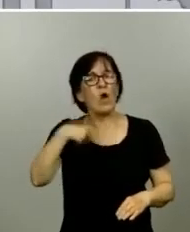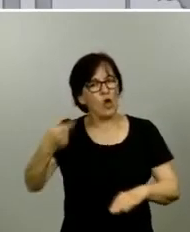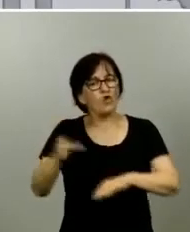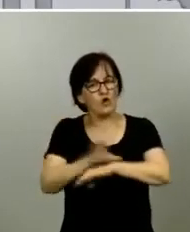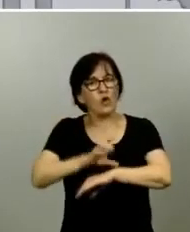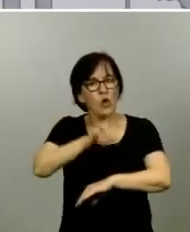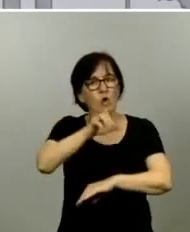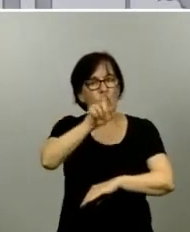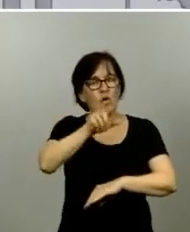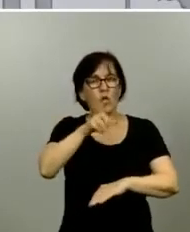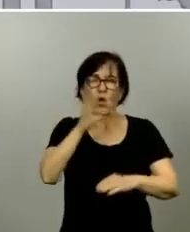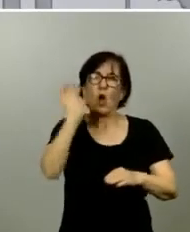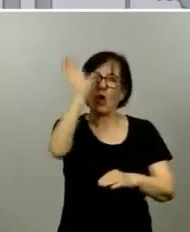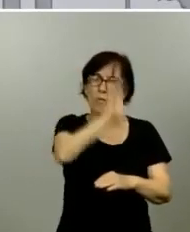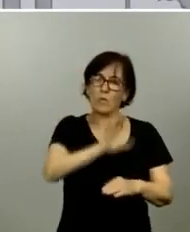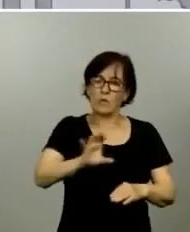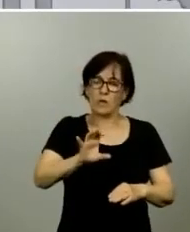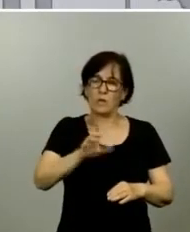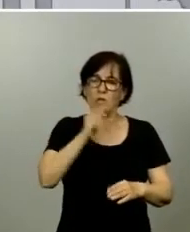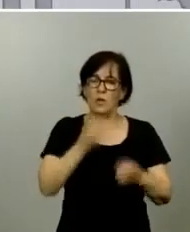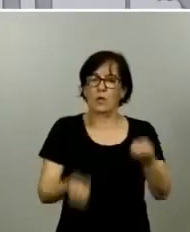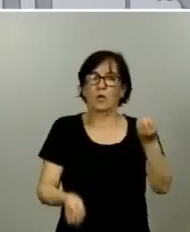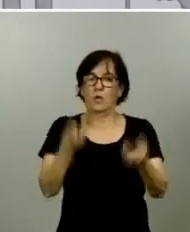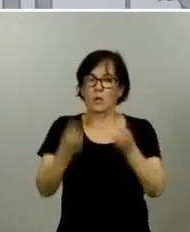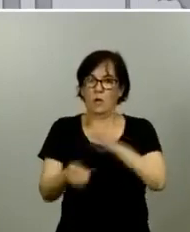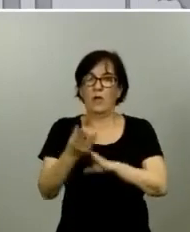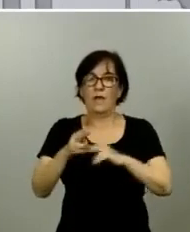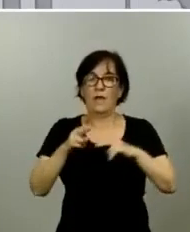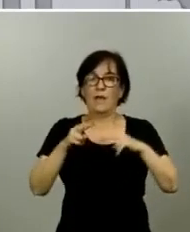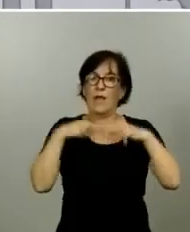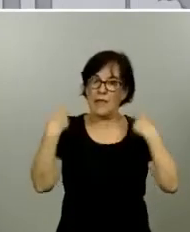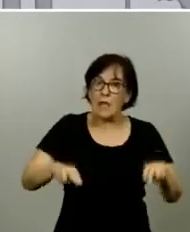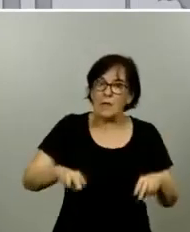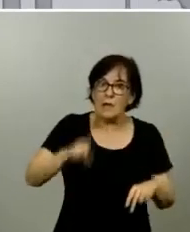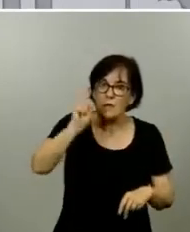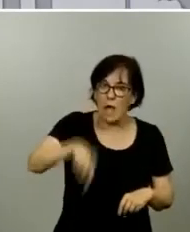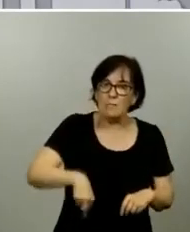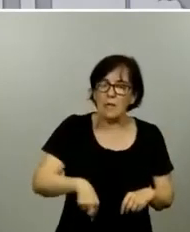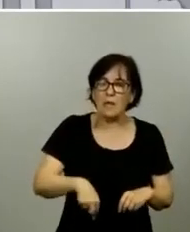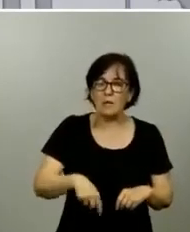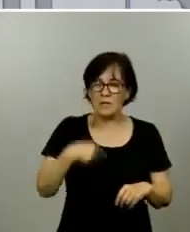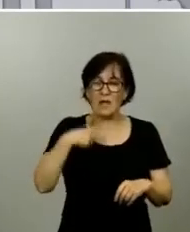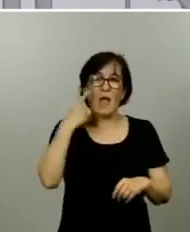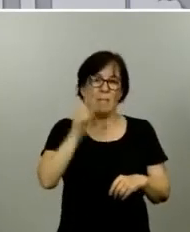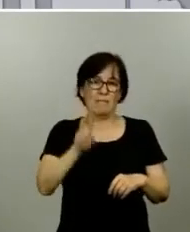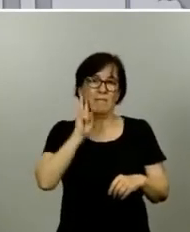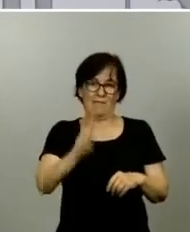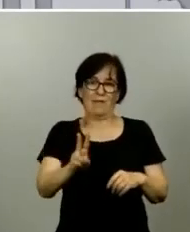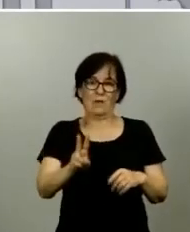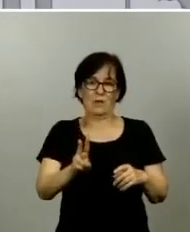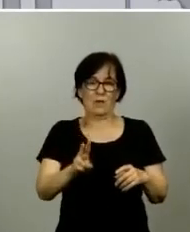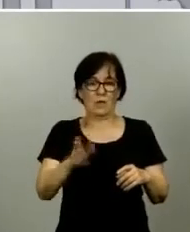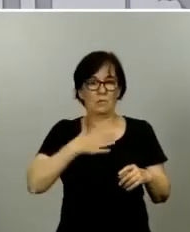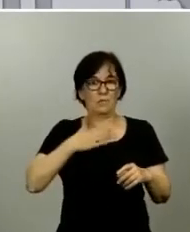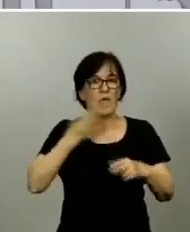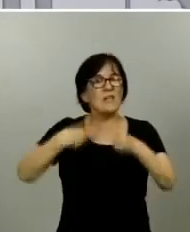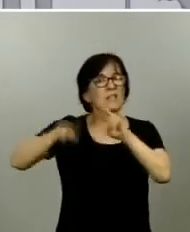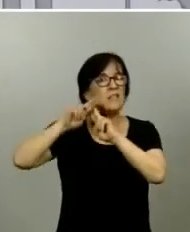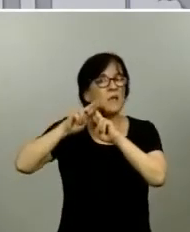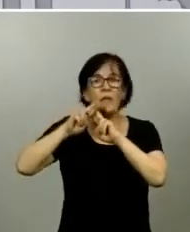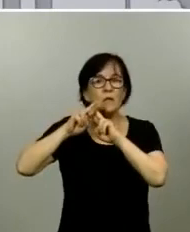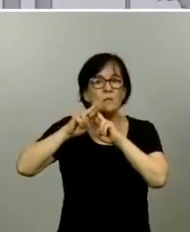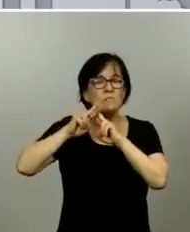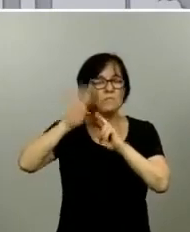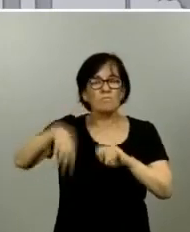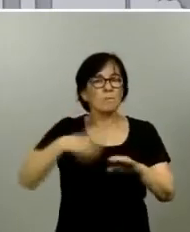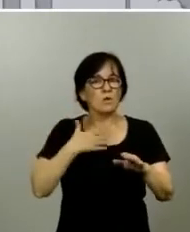comunidades autónomas que ha habido brotes, como por ejemplo en Lérida, donde ustedes han visto que la propia sanidad de Cataluña no ha pedido la progresión de